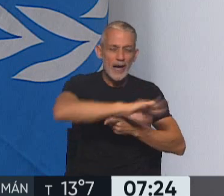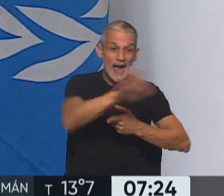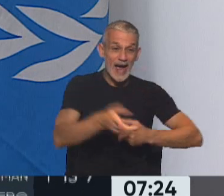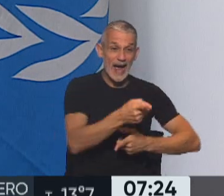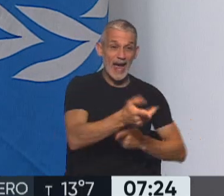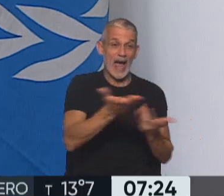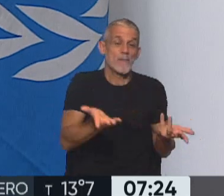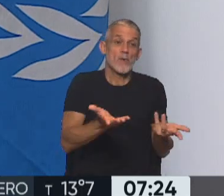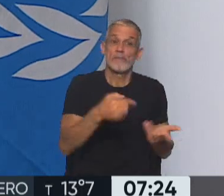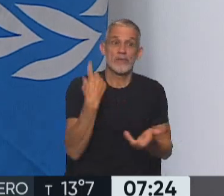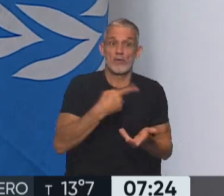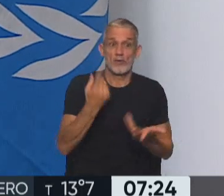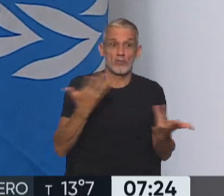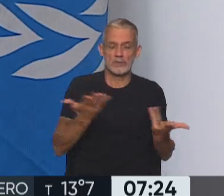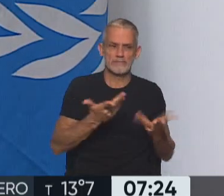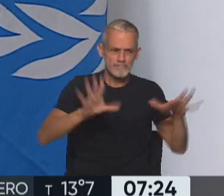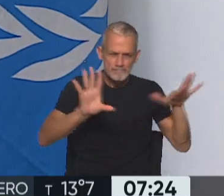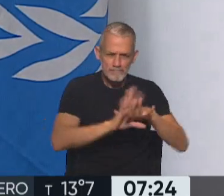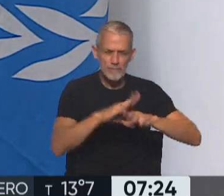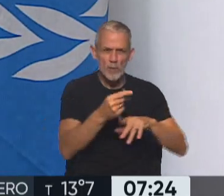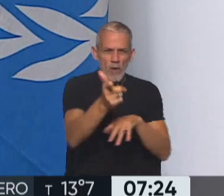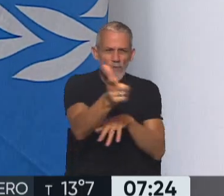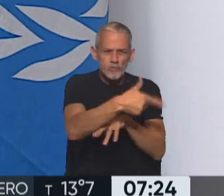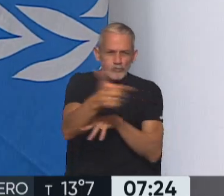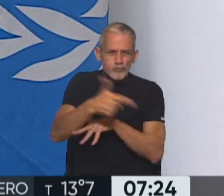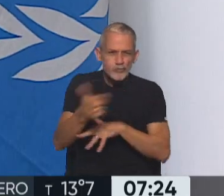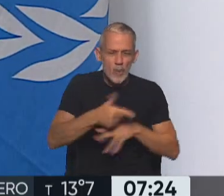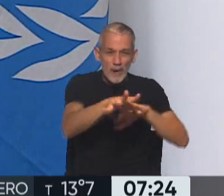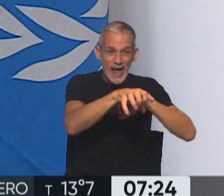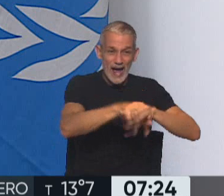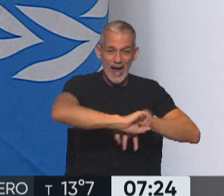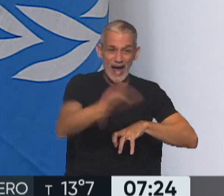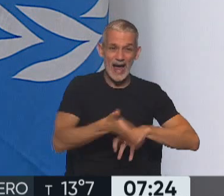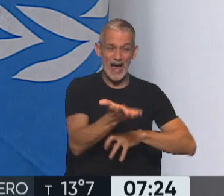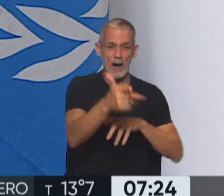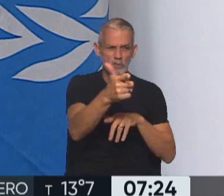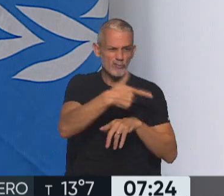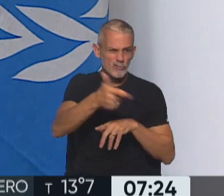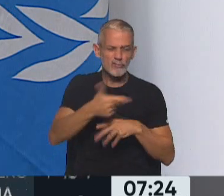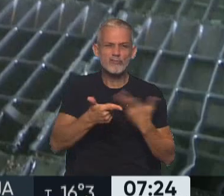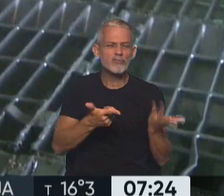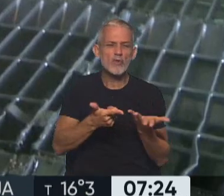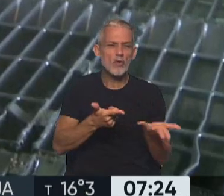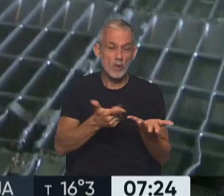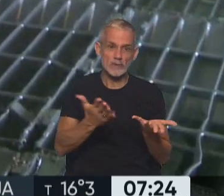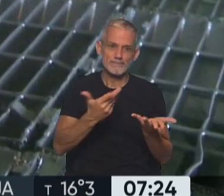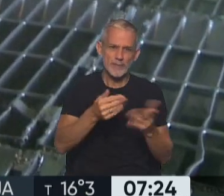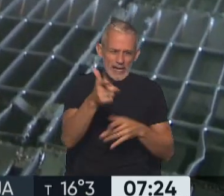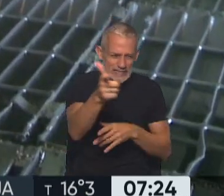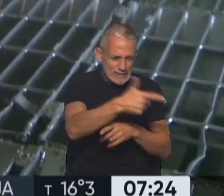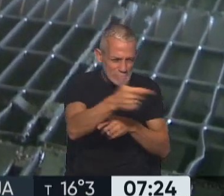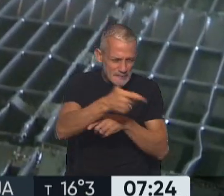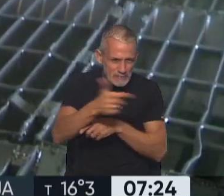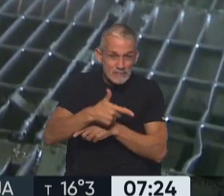que ser mucho más eficientes en el uso de estos. ¿Eso qué implica? Implica fundamentalmente hacer las aplicaciones de